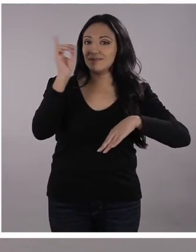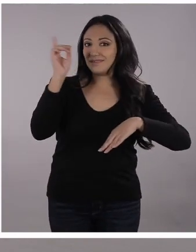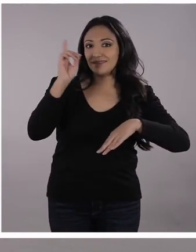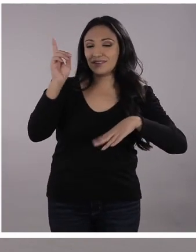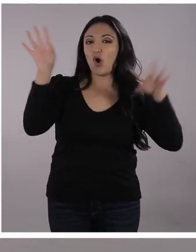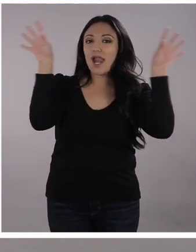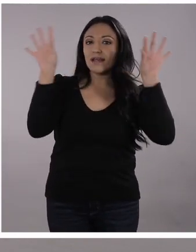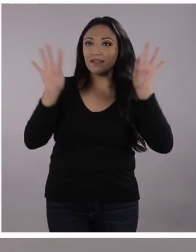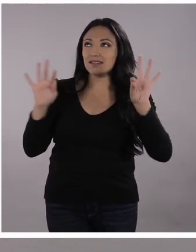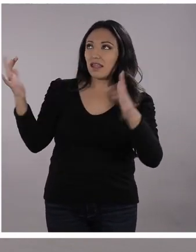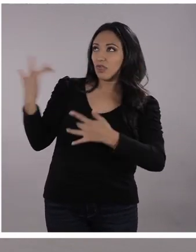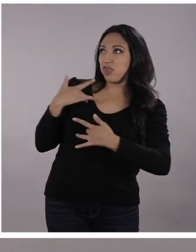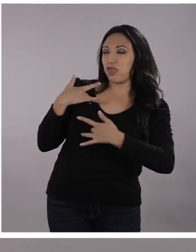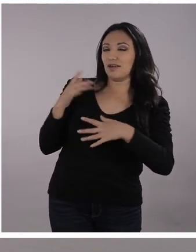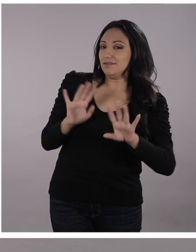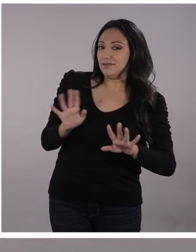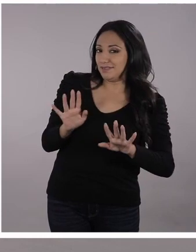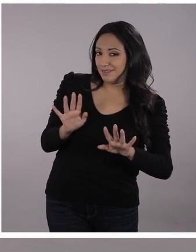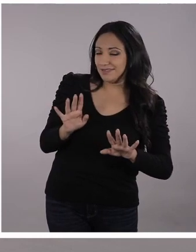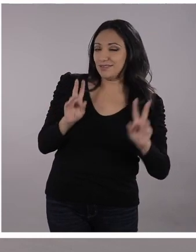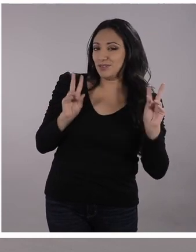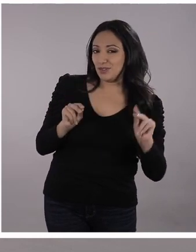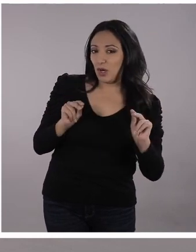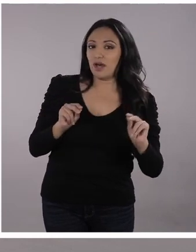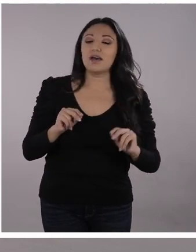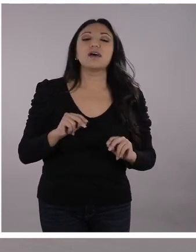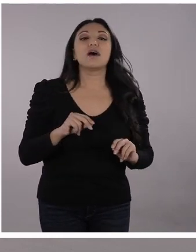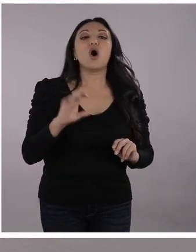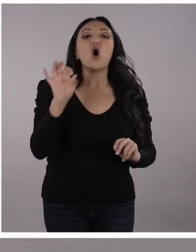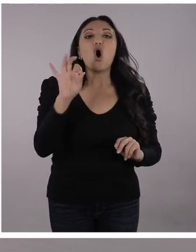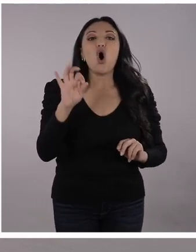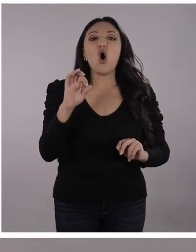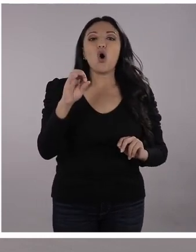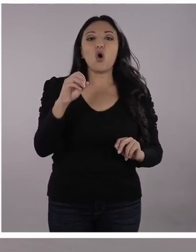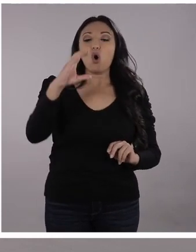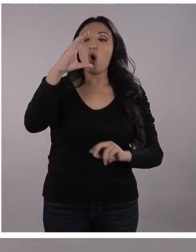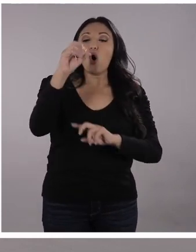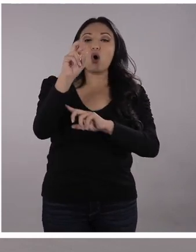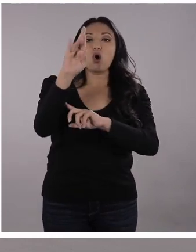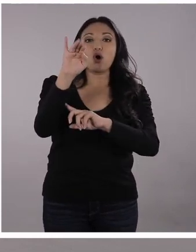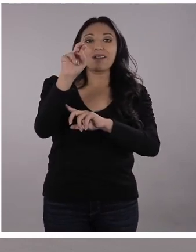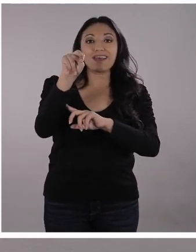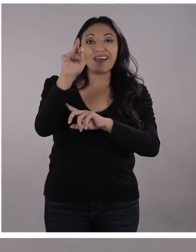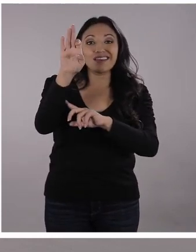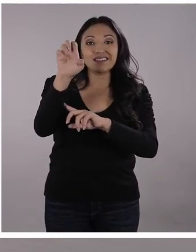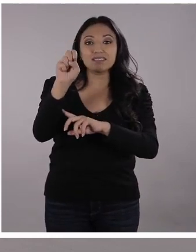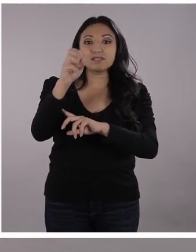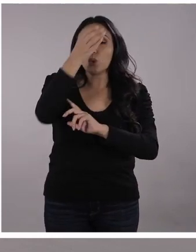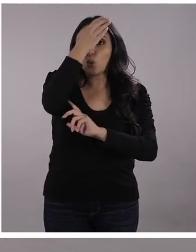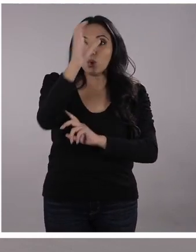corrientes eléctricas. Tampoco vamos a hablar de corrientes culturales.